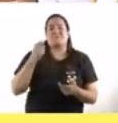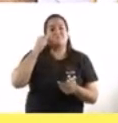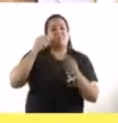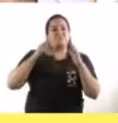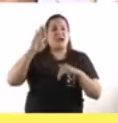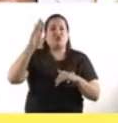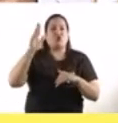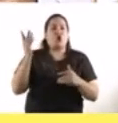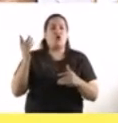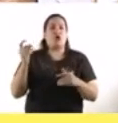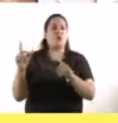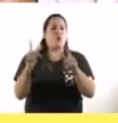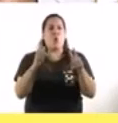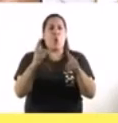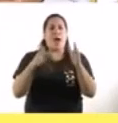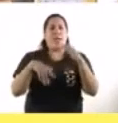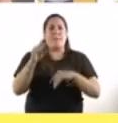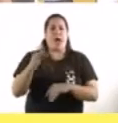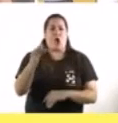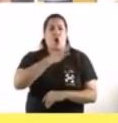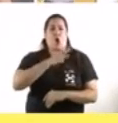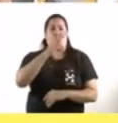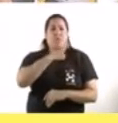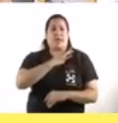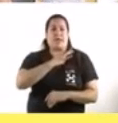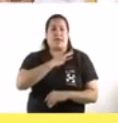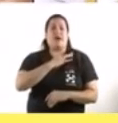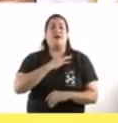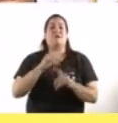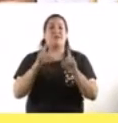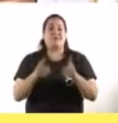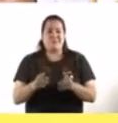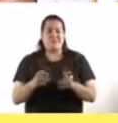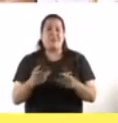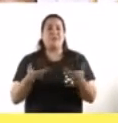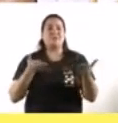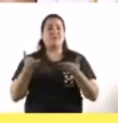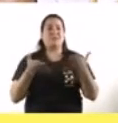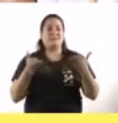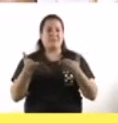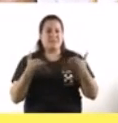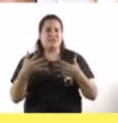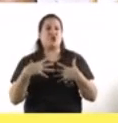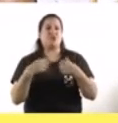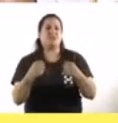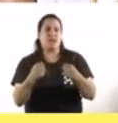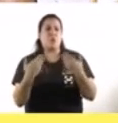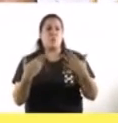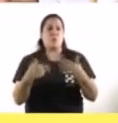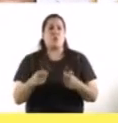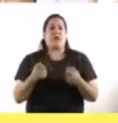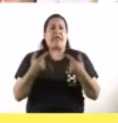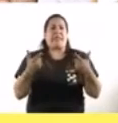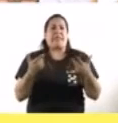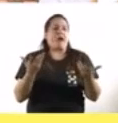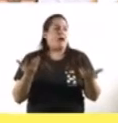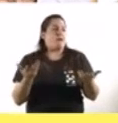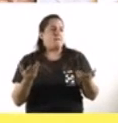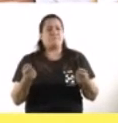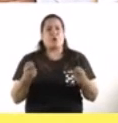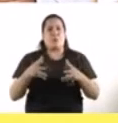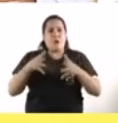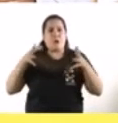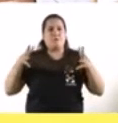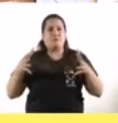y un conjunto de prestaciones del sistema de salud en general que está en condiciones de atender perfectamente bien y con una capacidad muy